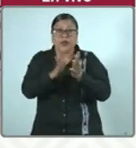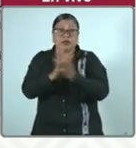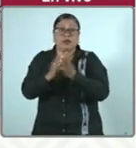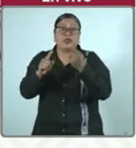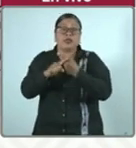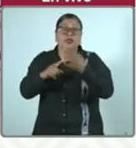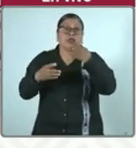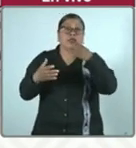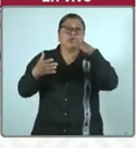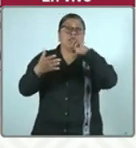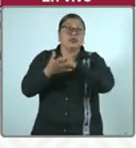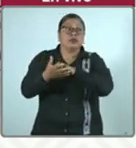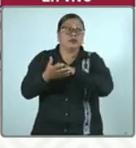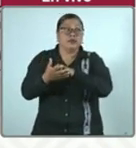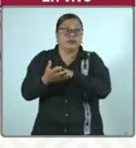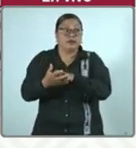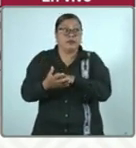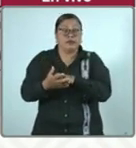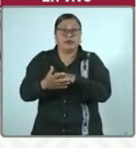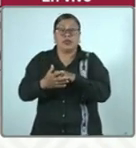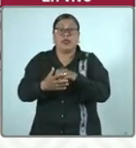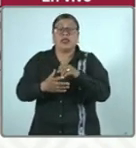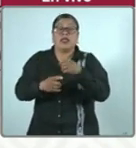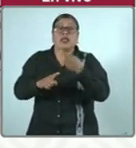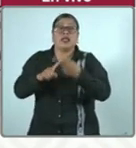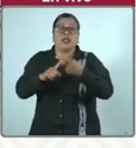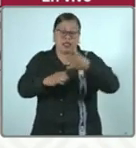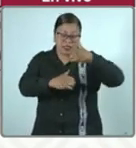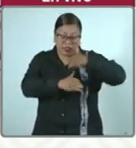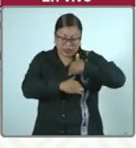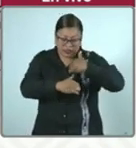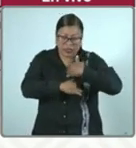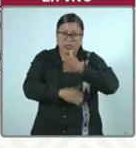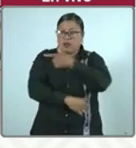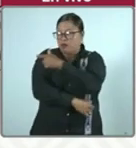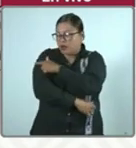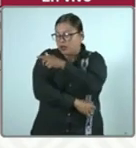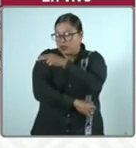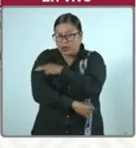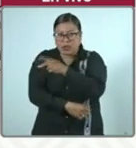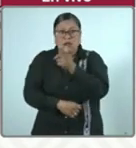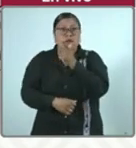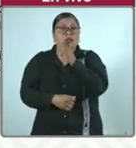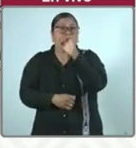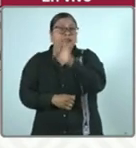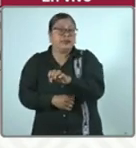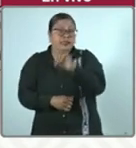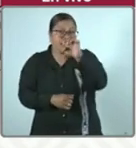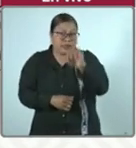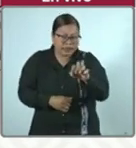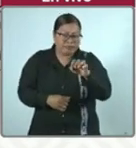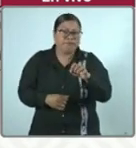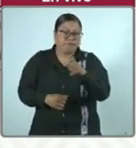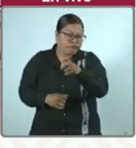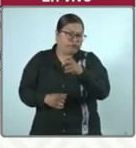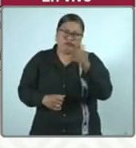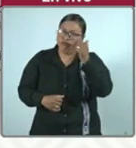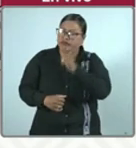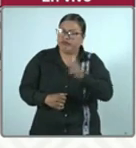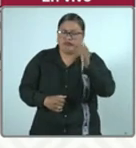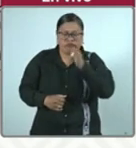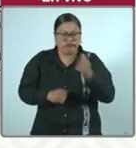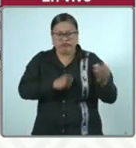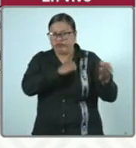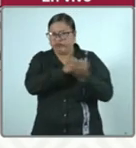la Secretaría de la Defensa Nacional, la Guardia Nacional, la Policía Estatal, quienes en todo momento nos han